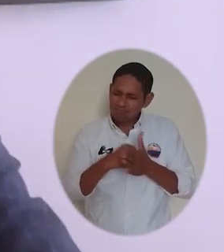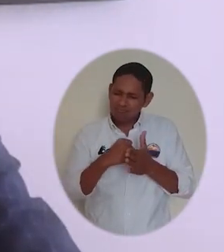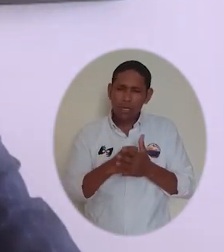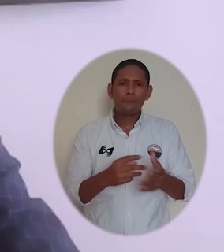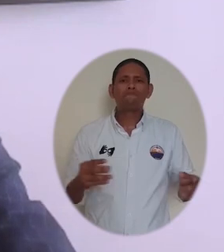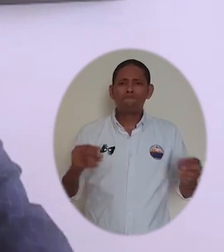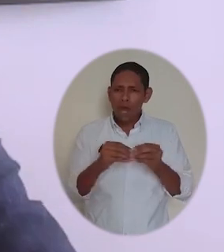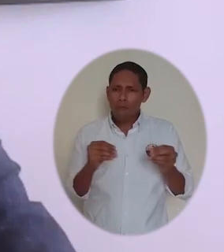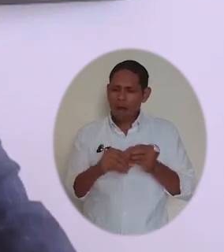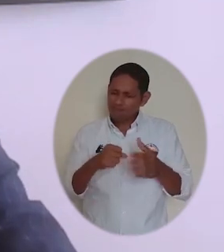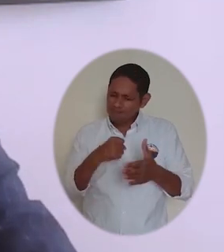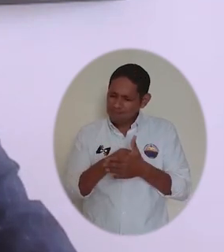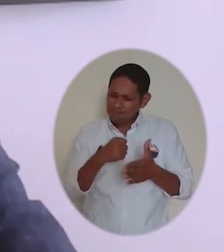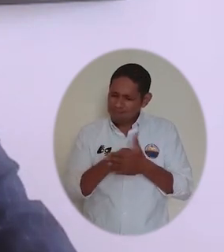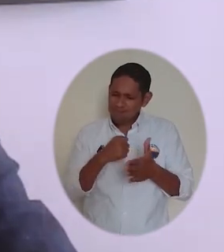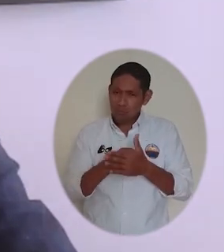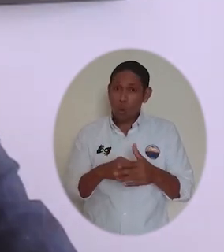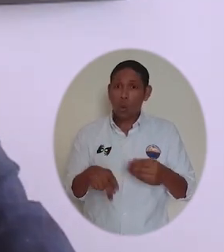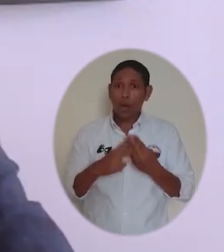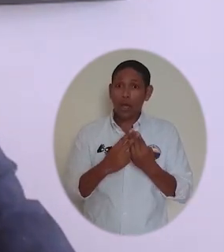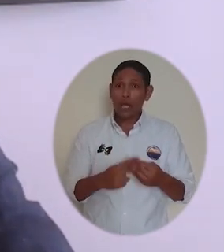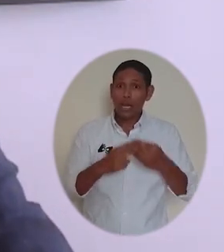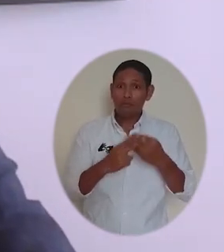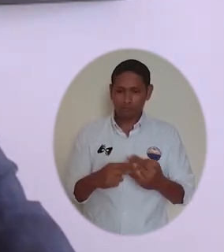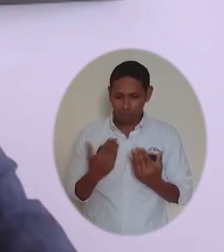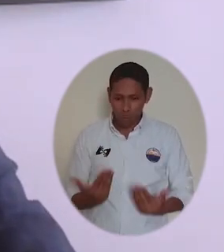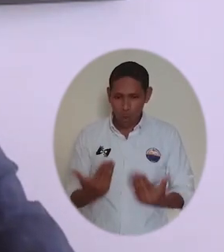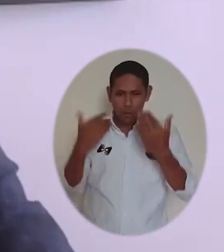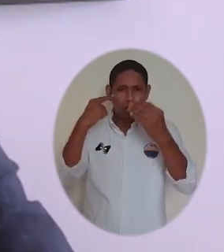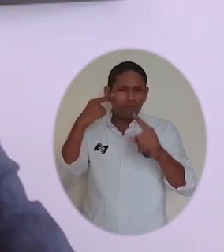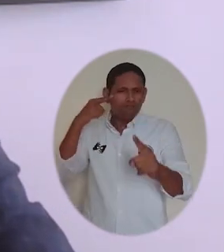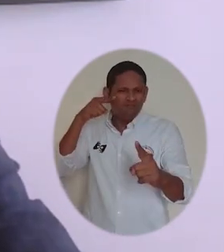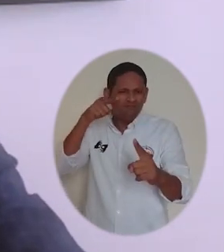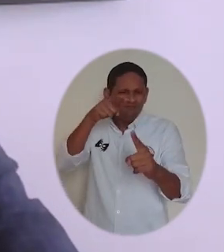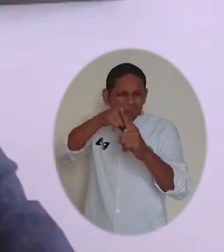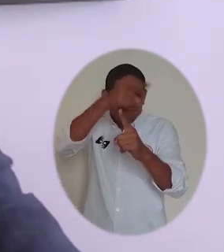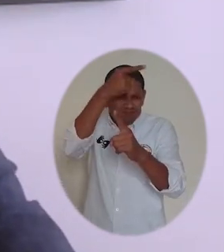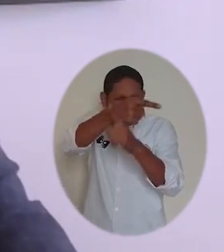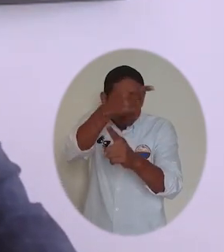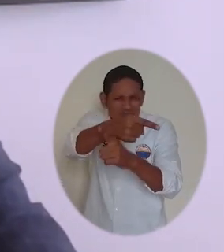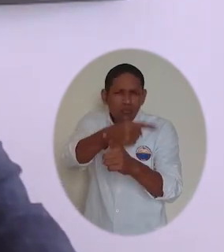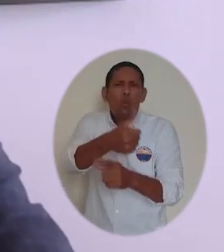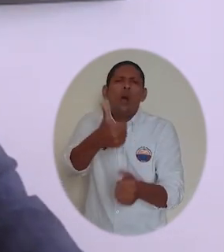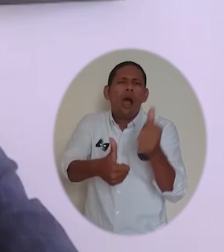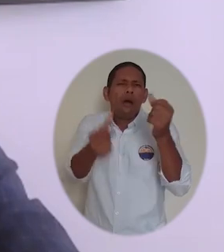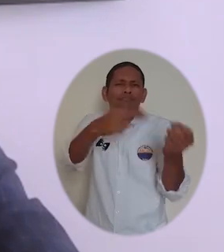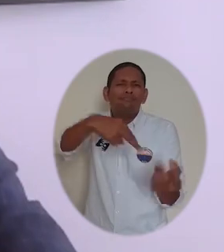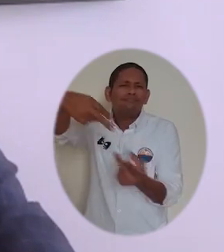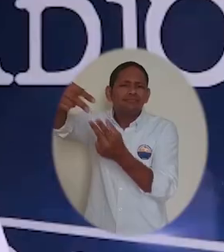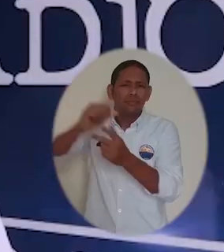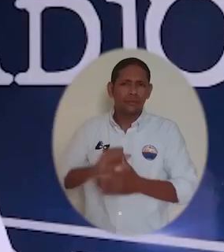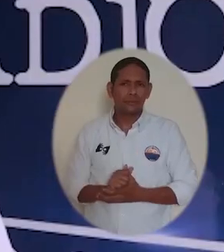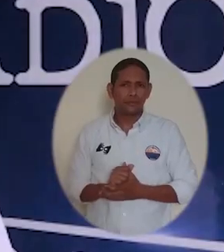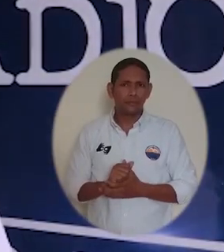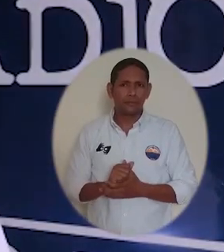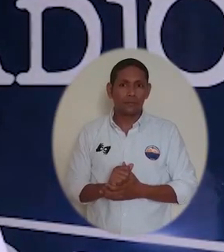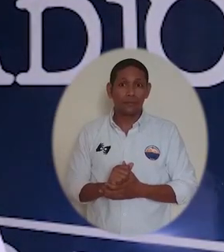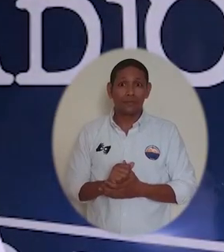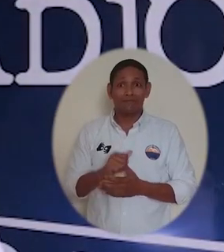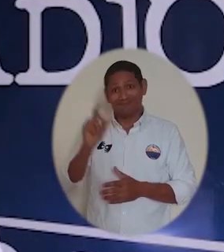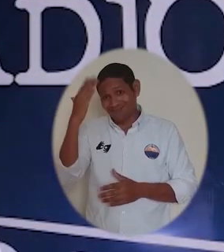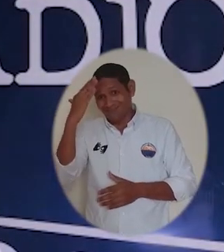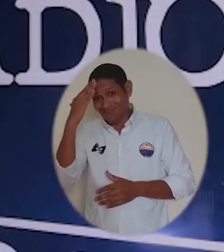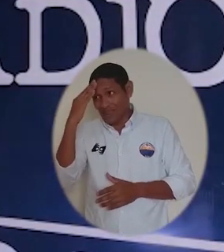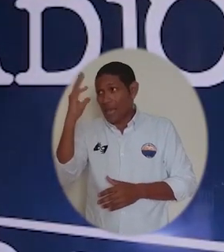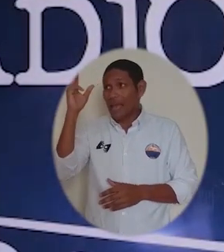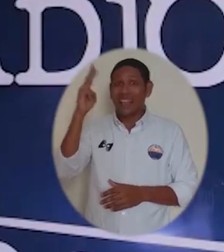e incentivar este tipo de herramientas para cumplir nuestro cometido de educar Desde el confinamiento